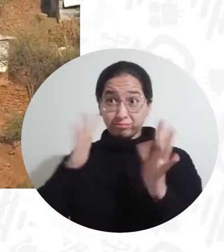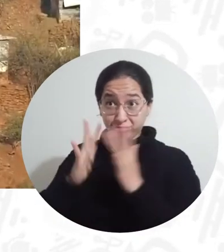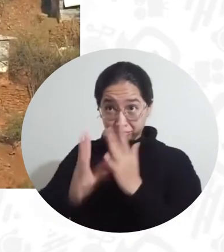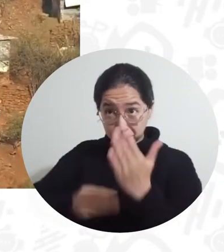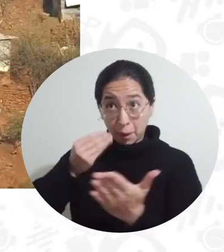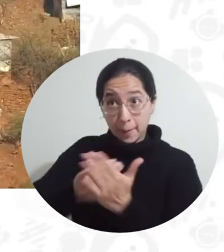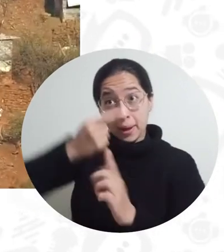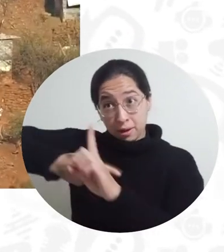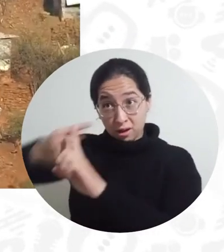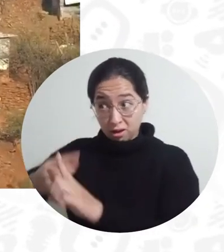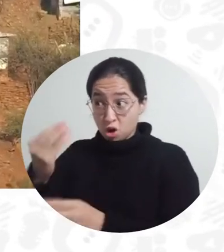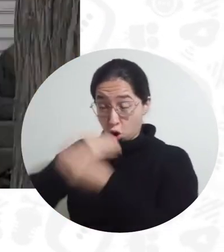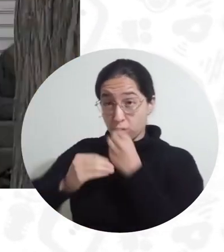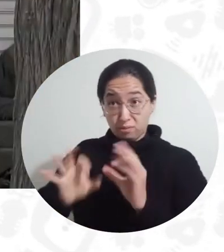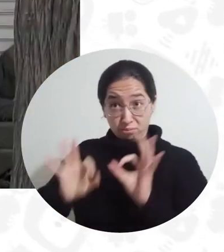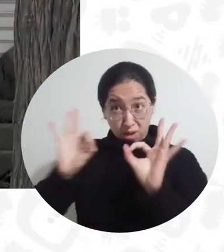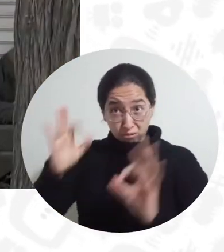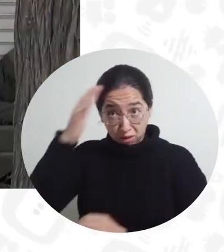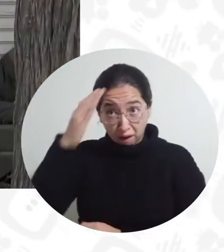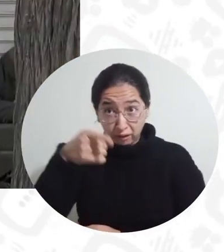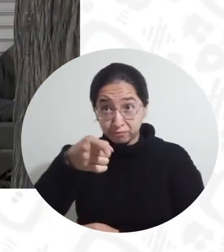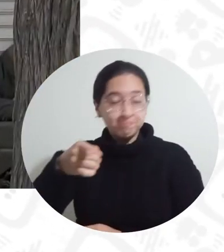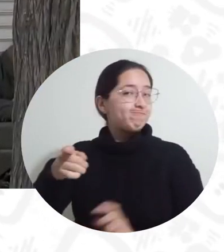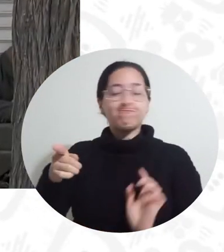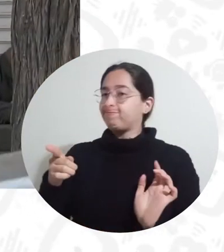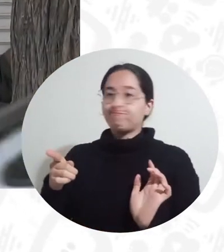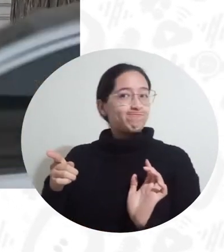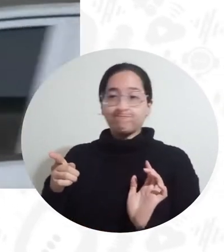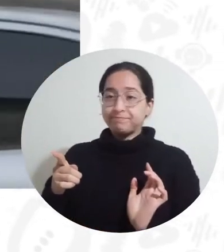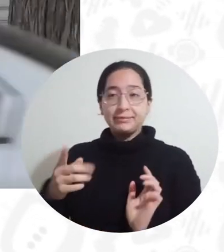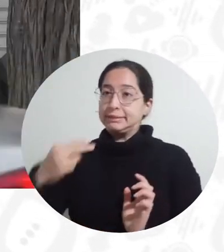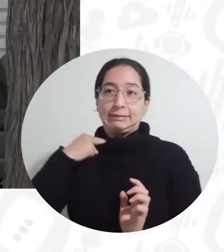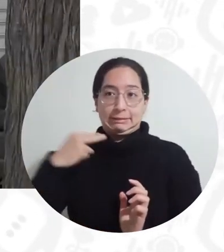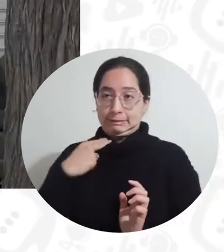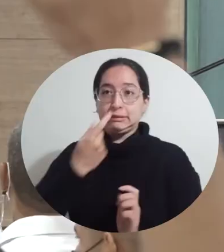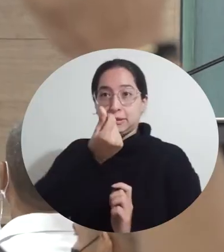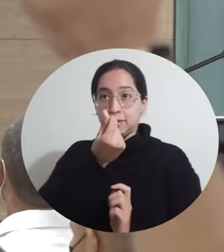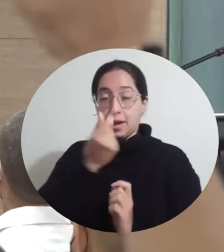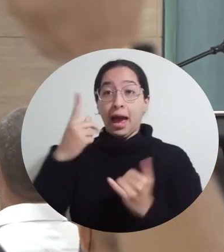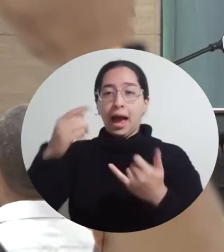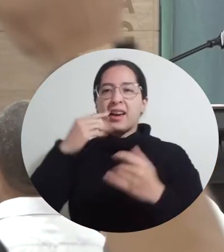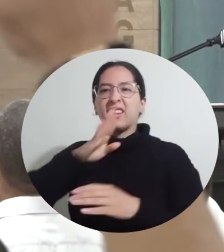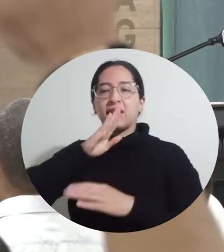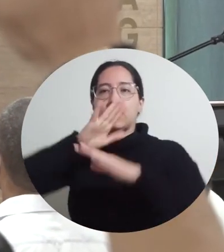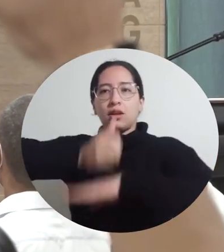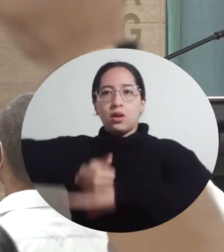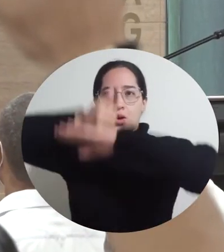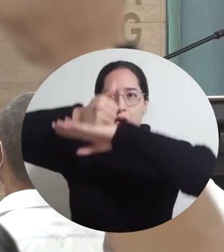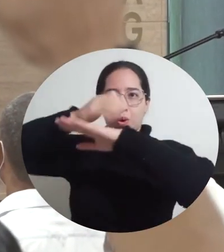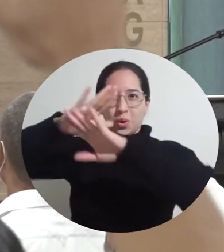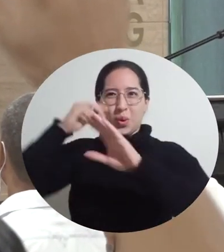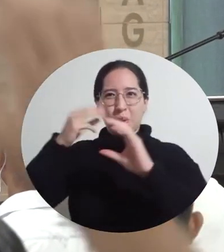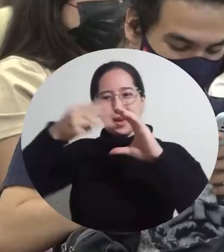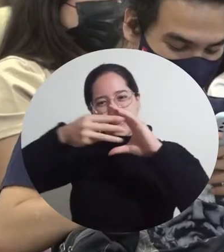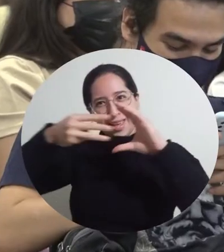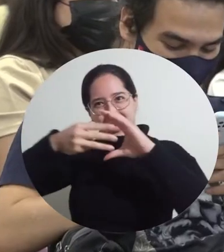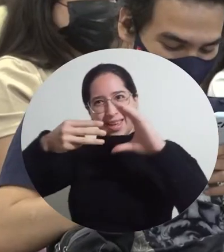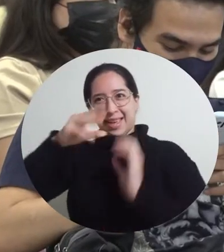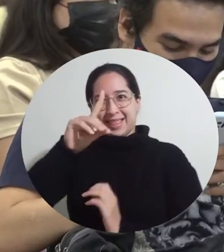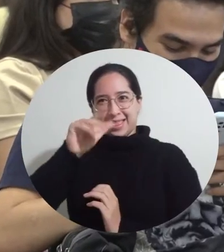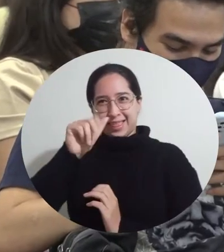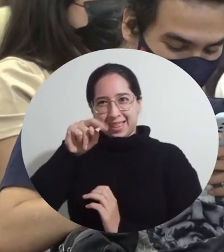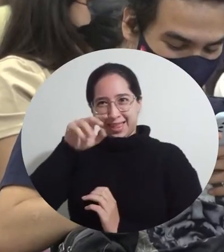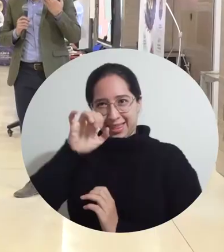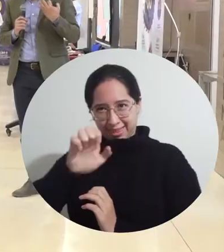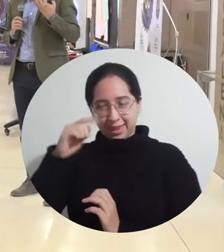públicos en sus hogares? Este preocupante panorama y otros datos fueron expuestos por el director general del Departamento Administrativo Nacional